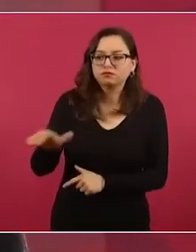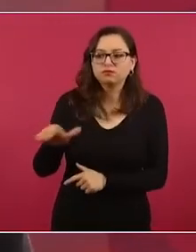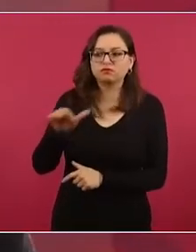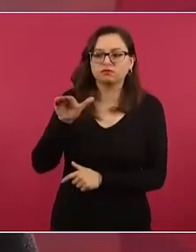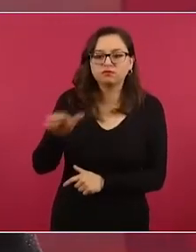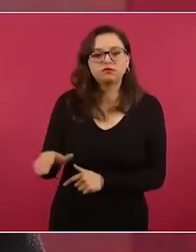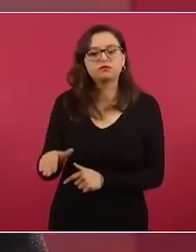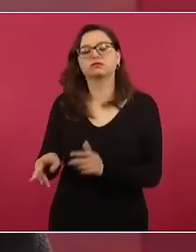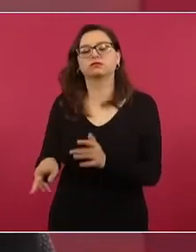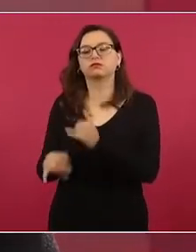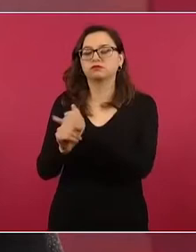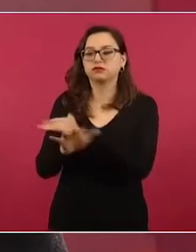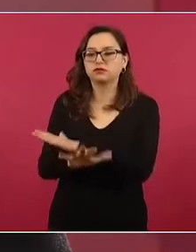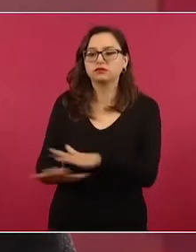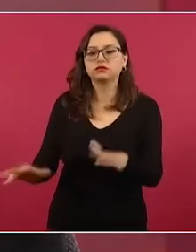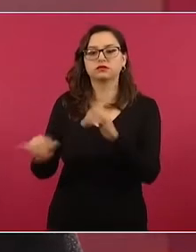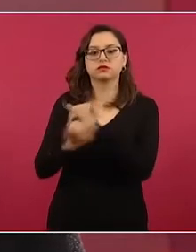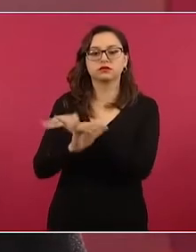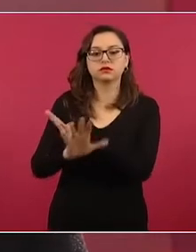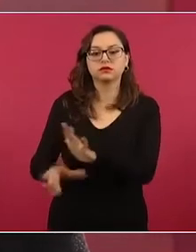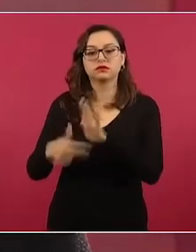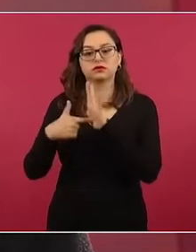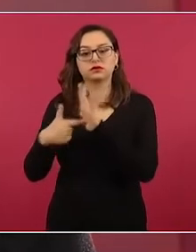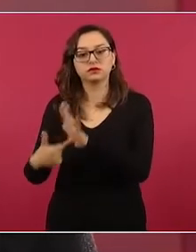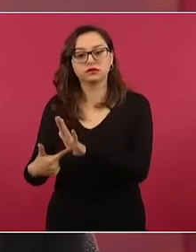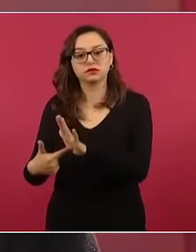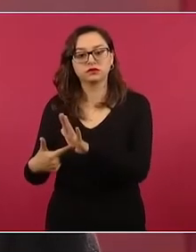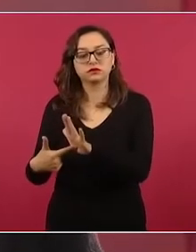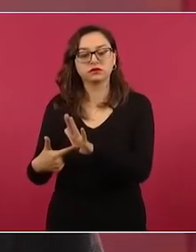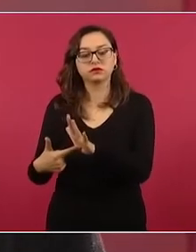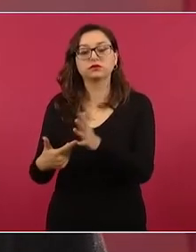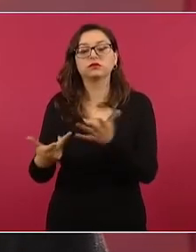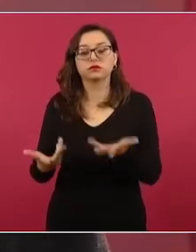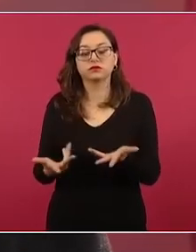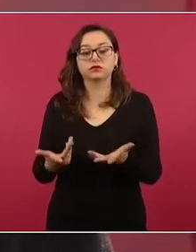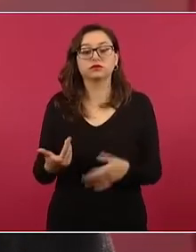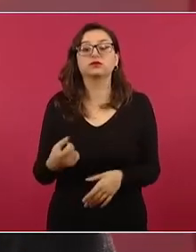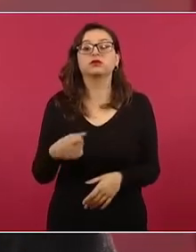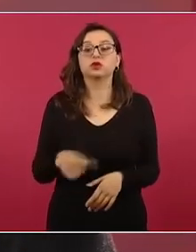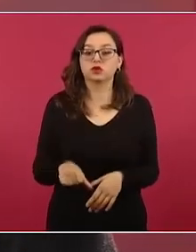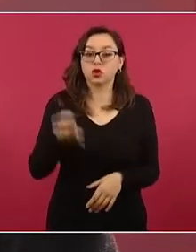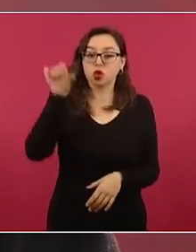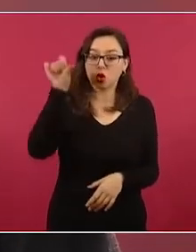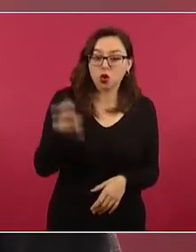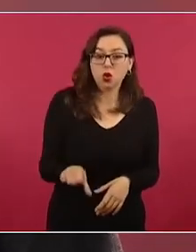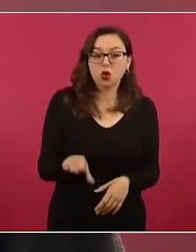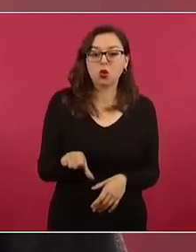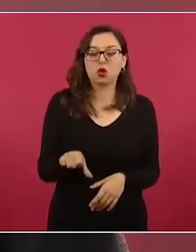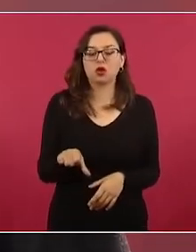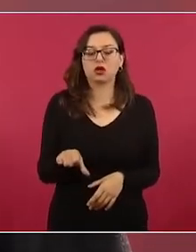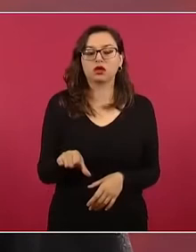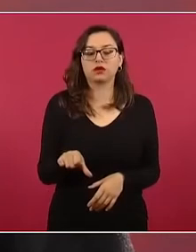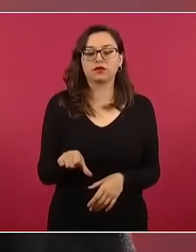y hoy también los técnicos van